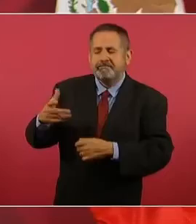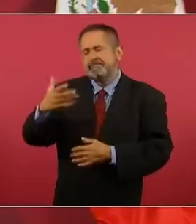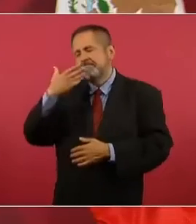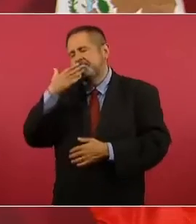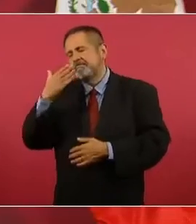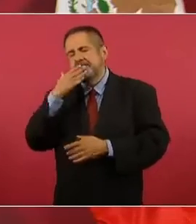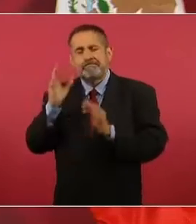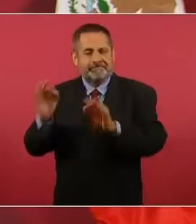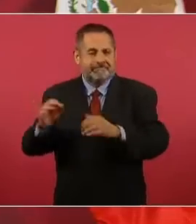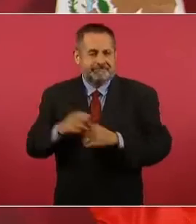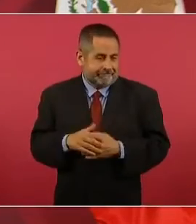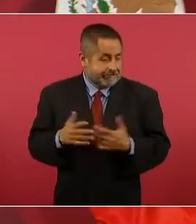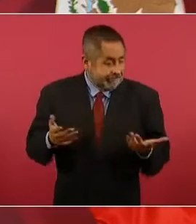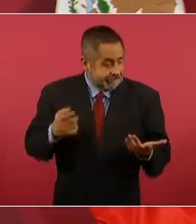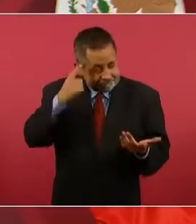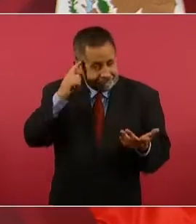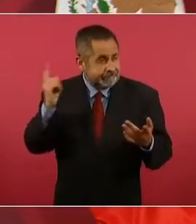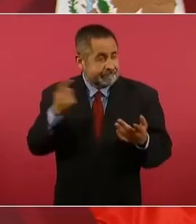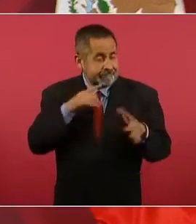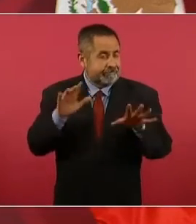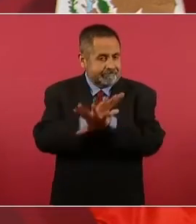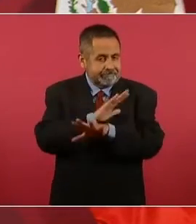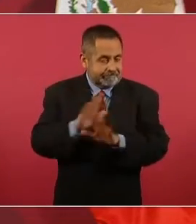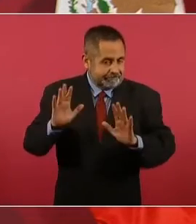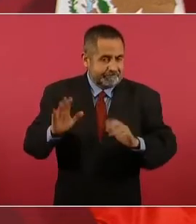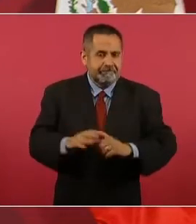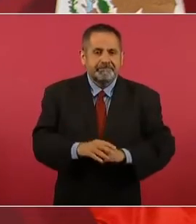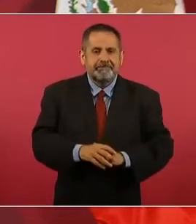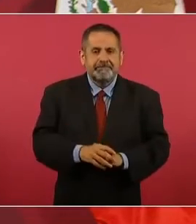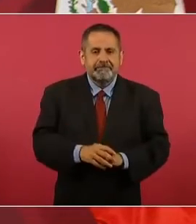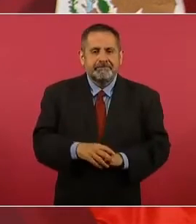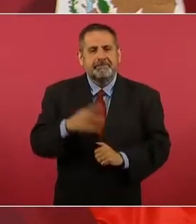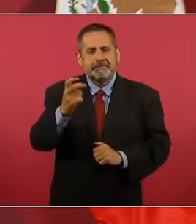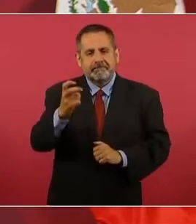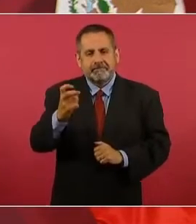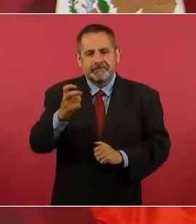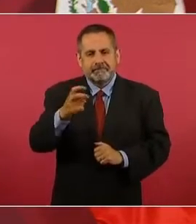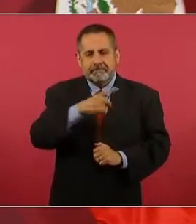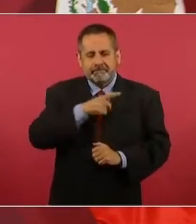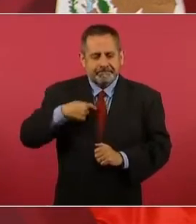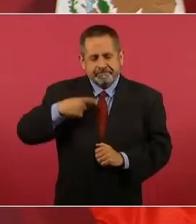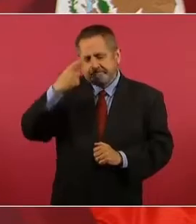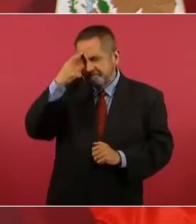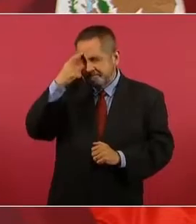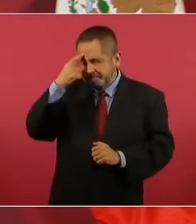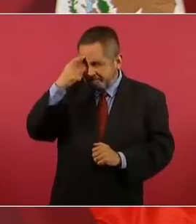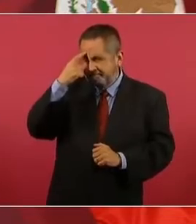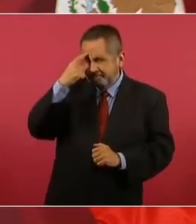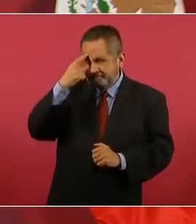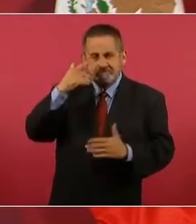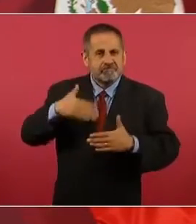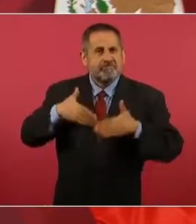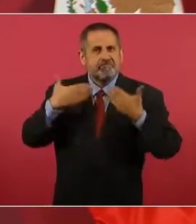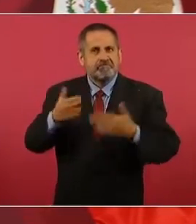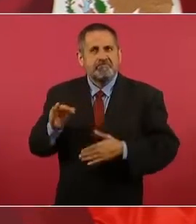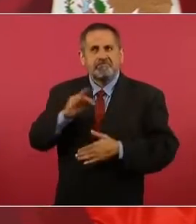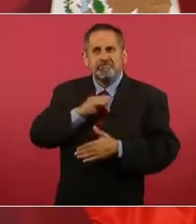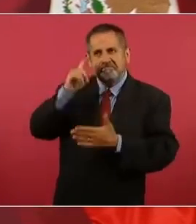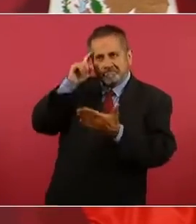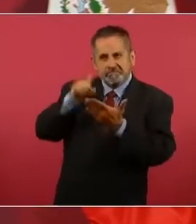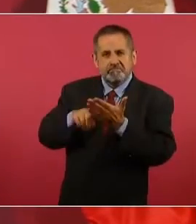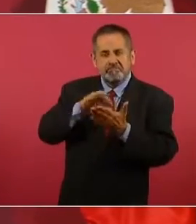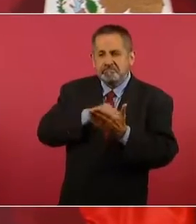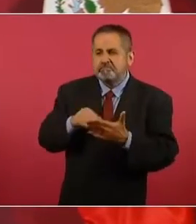¿Cómo han cambiado las cosas? Por eso no hay que perder la fe nunca en los